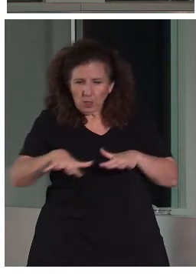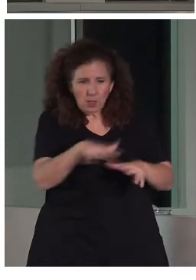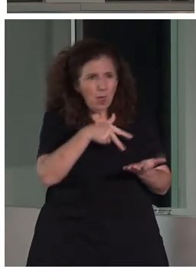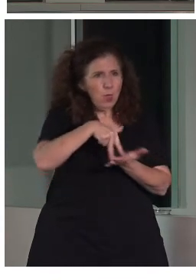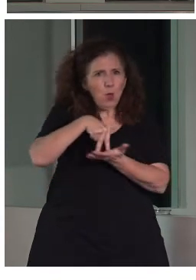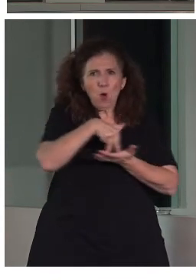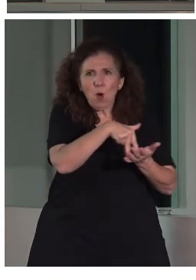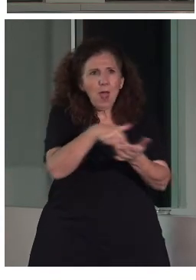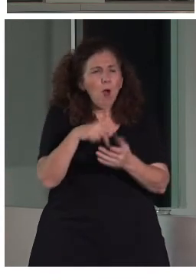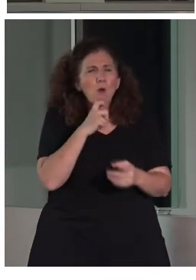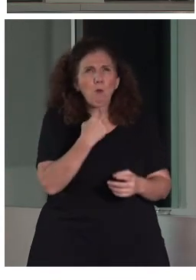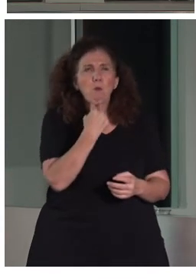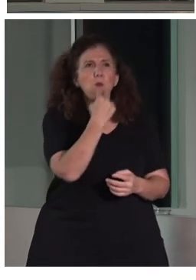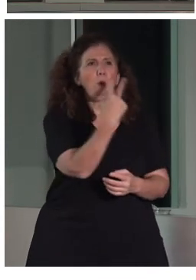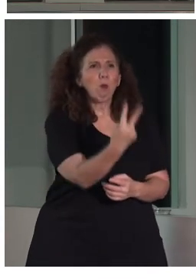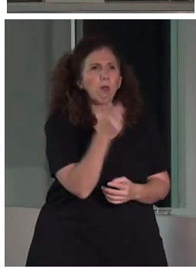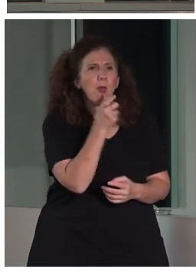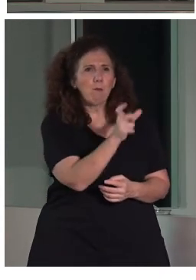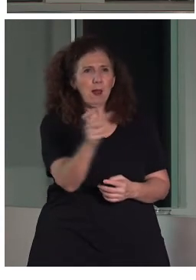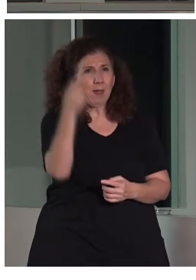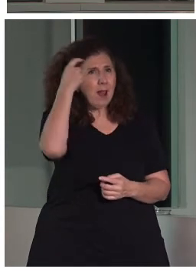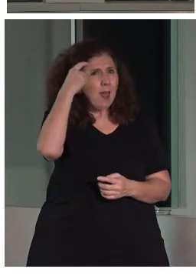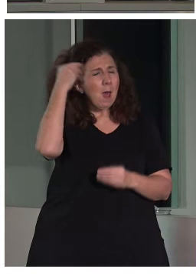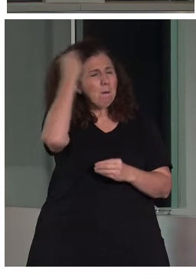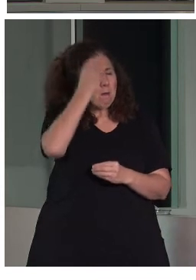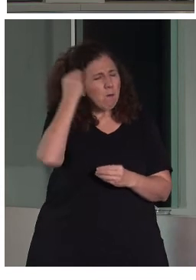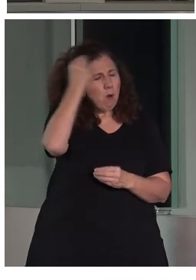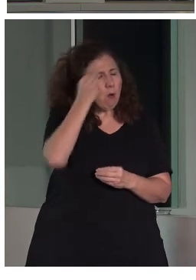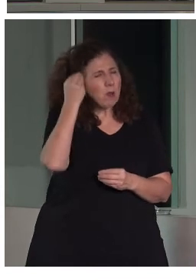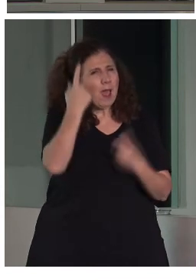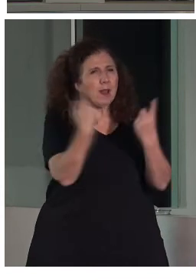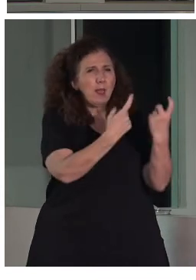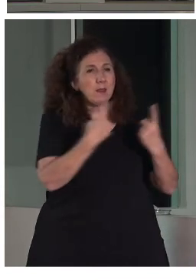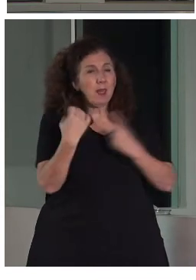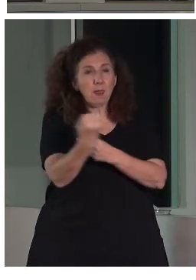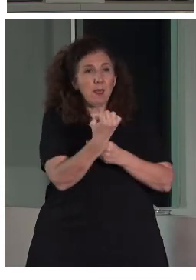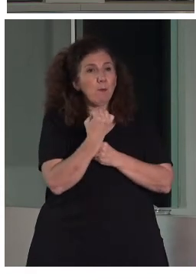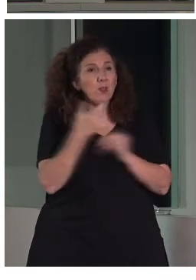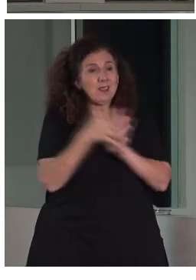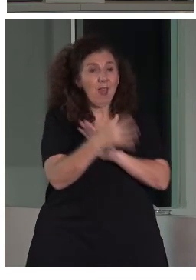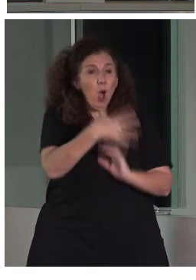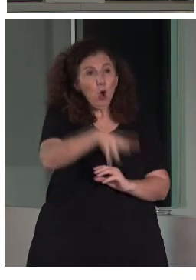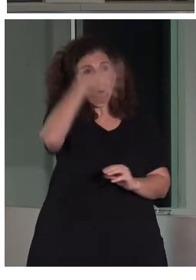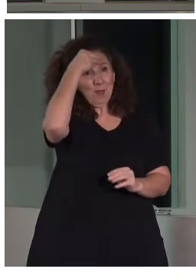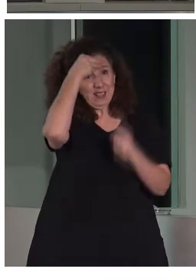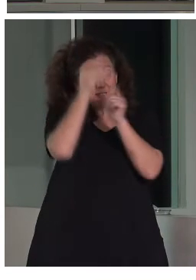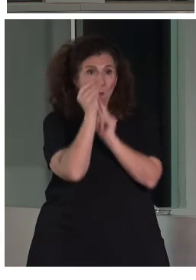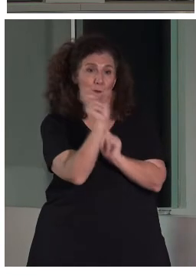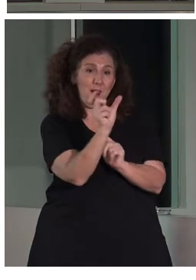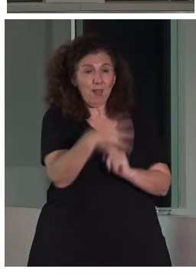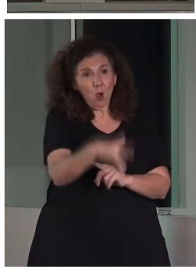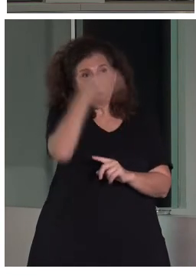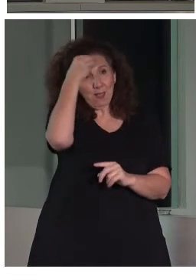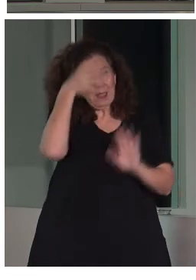pronunciación de palabras, a la memoria, a las necesidades de apoyo. Es decir, que la comprensión no solo afecta muchas veces a que